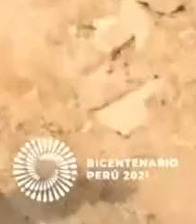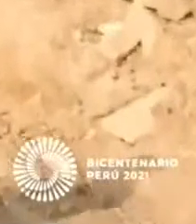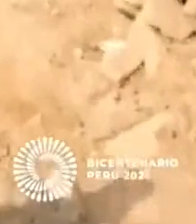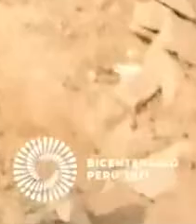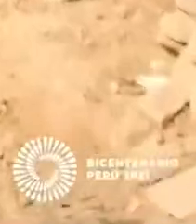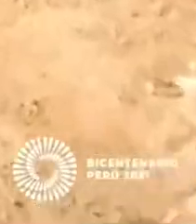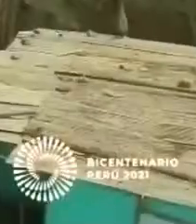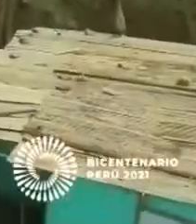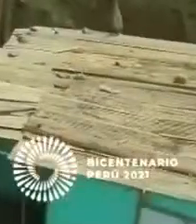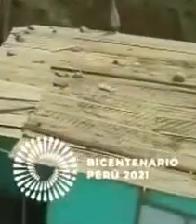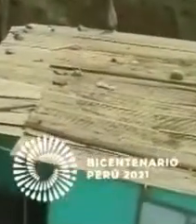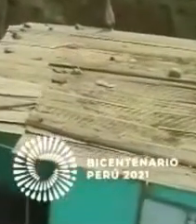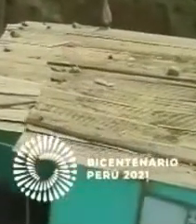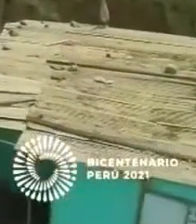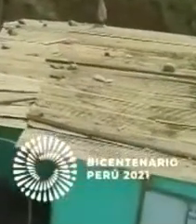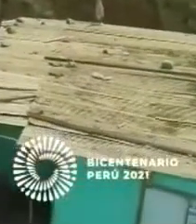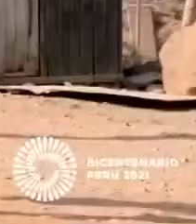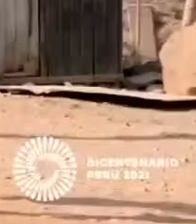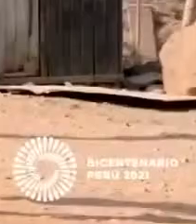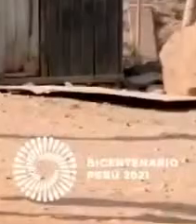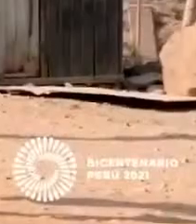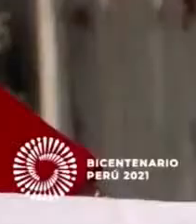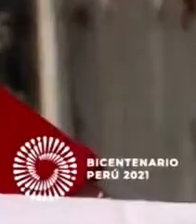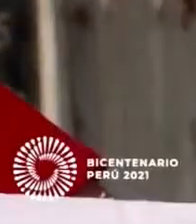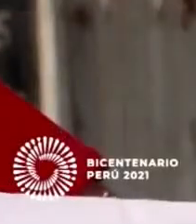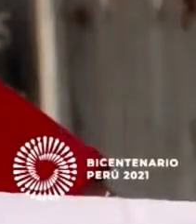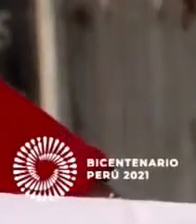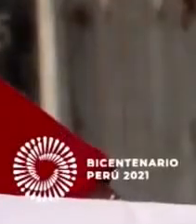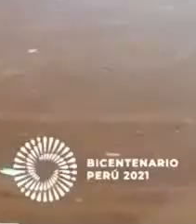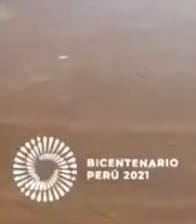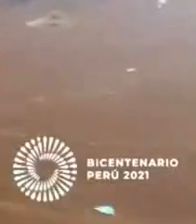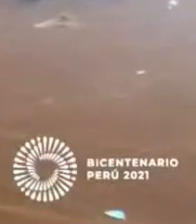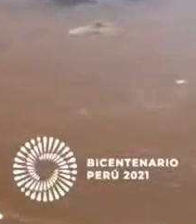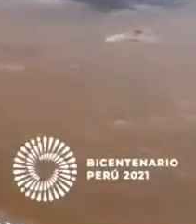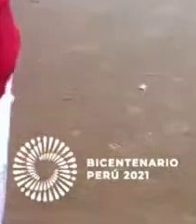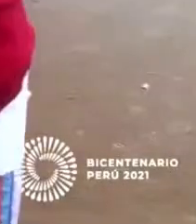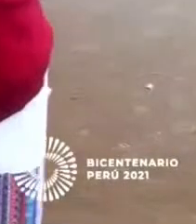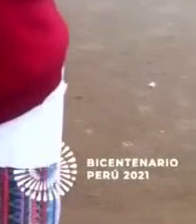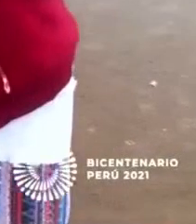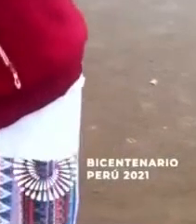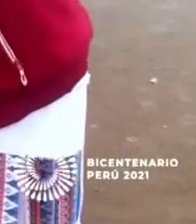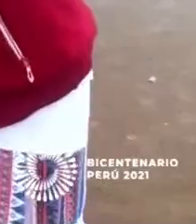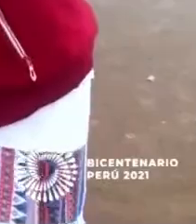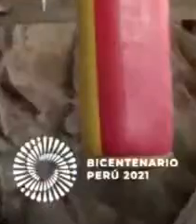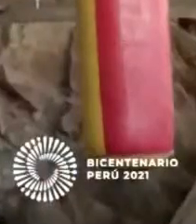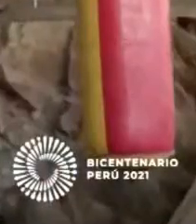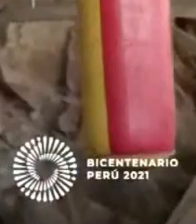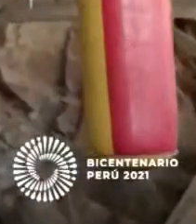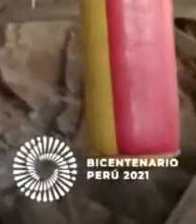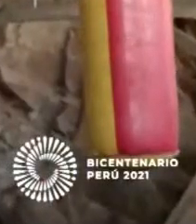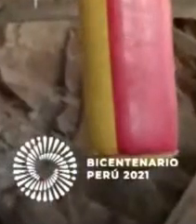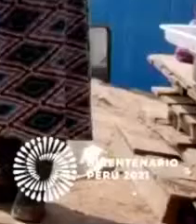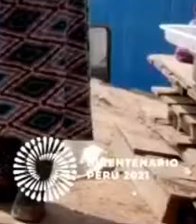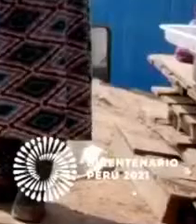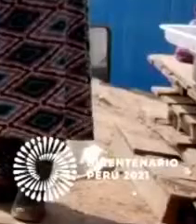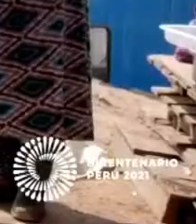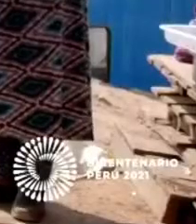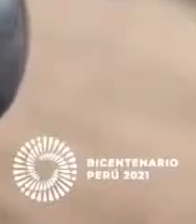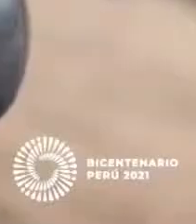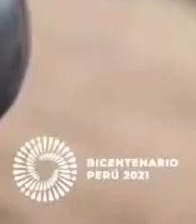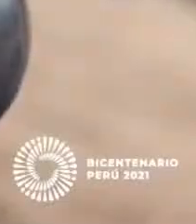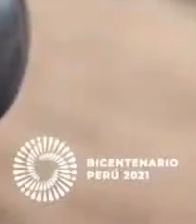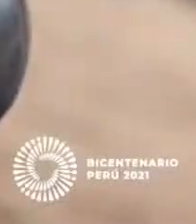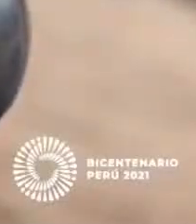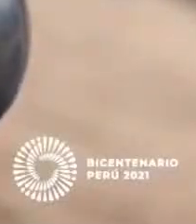Desde Villamaría del Triunfo La inspiradora historia De Aurora Muchas personas de repente No tienen ¿Por qué no compartir? El